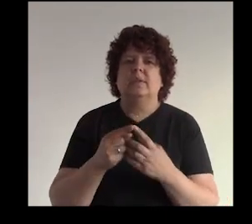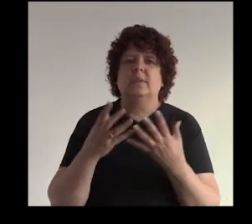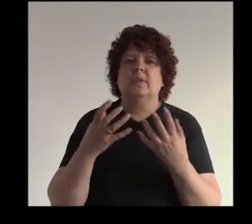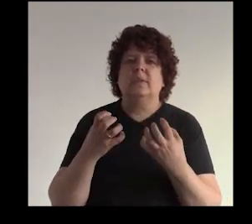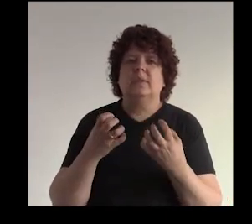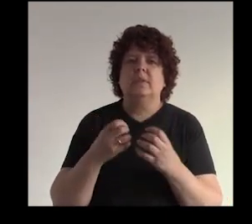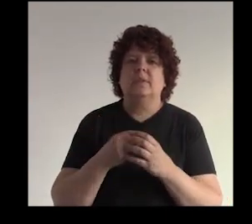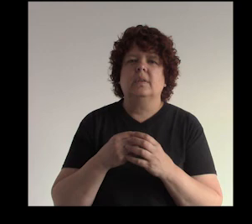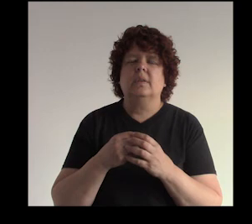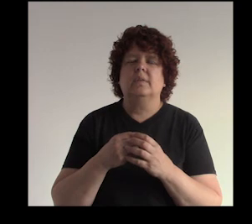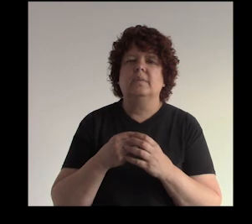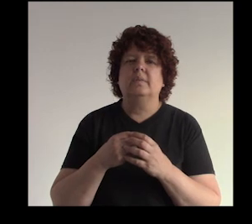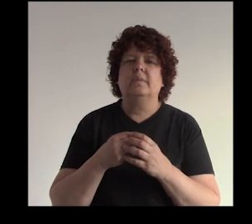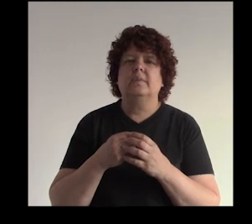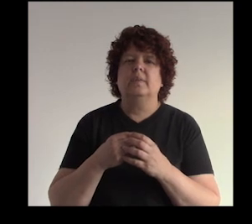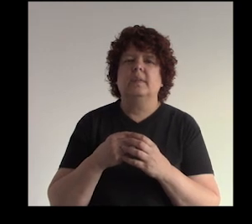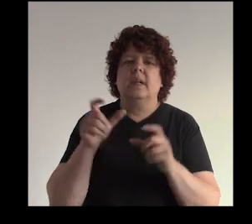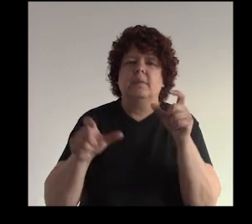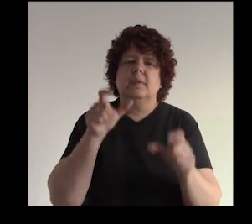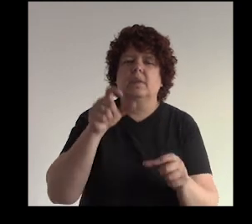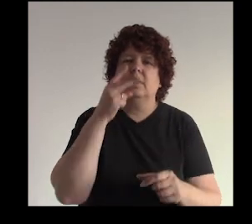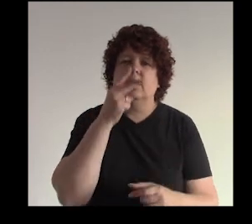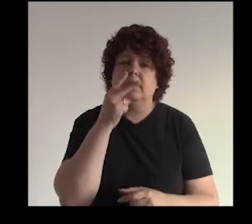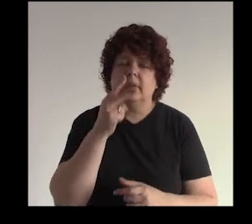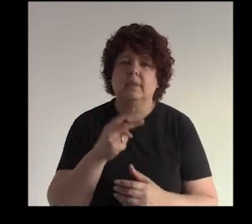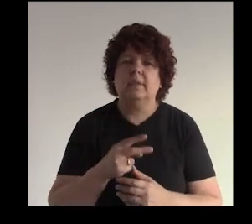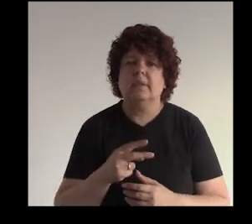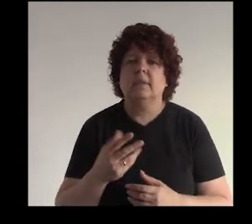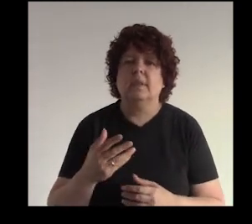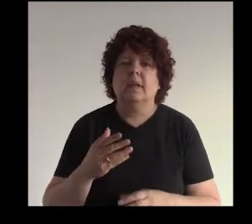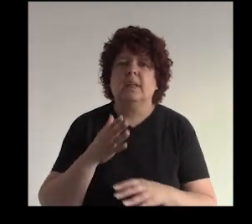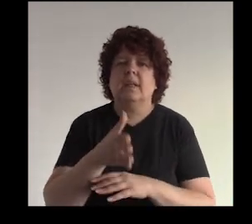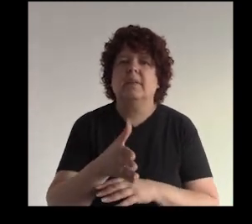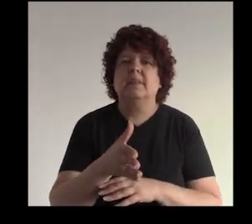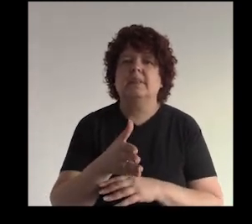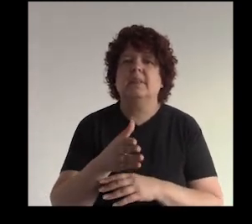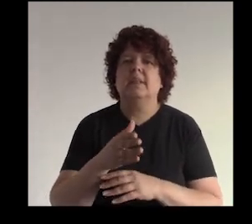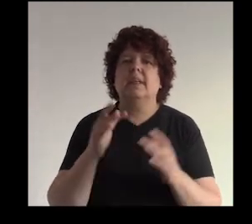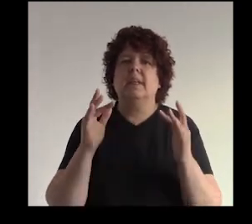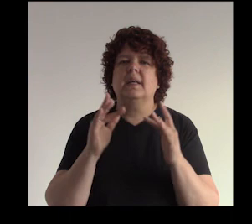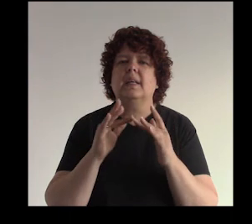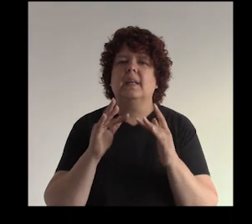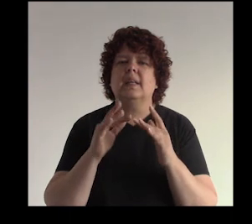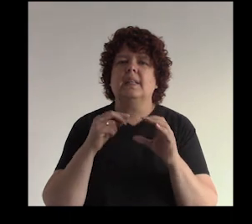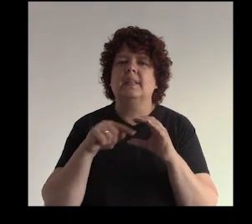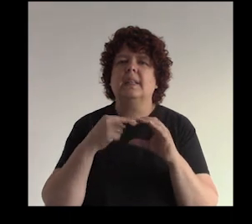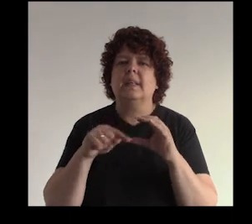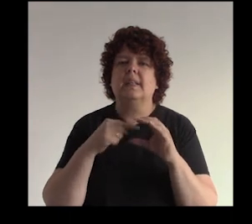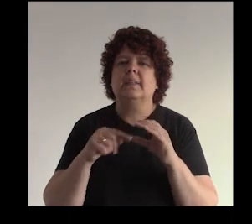quiero verlo quiero que la gente lo vea a través del internet y de varios